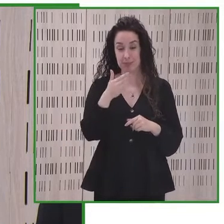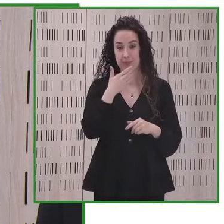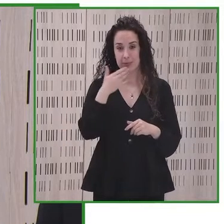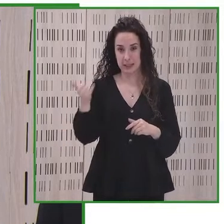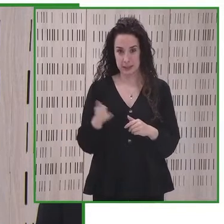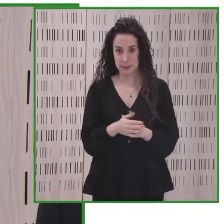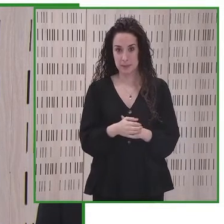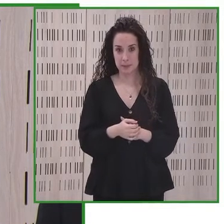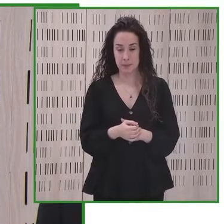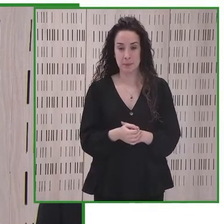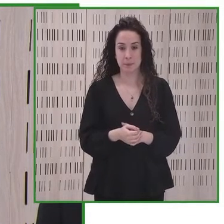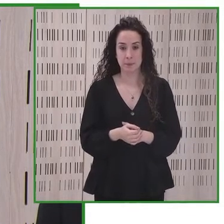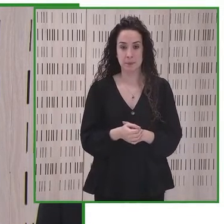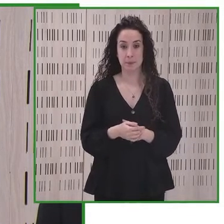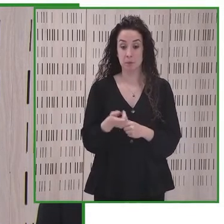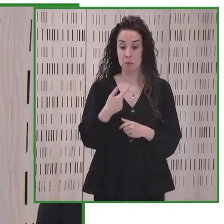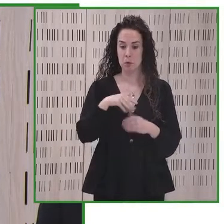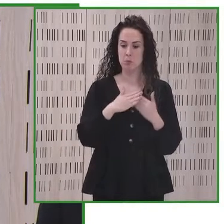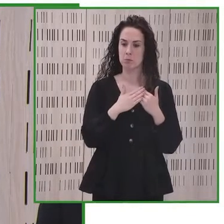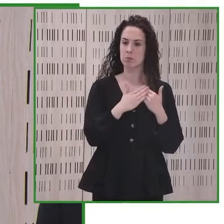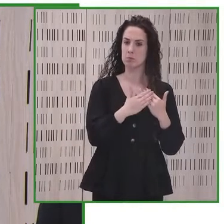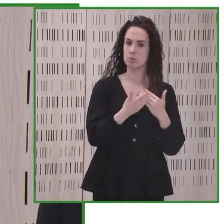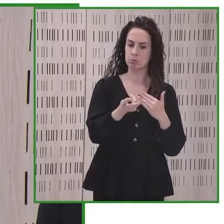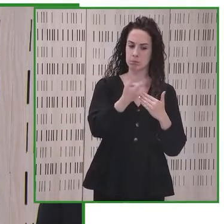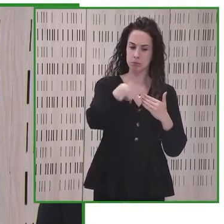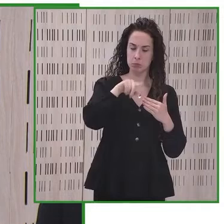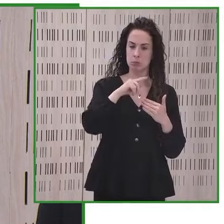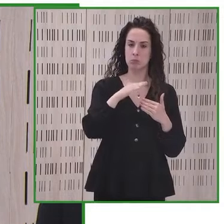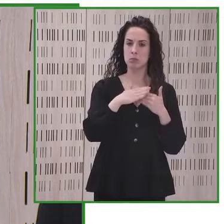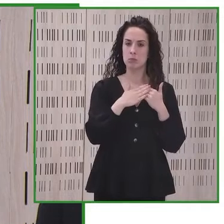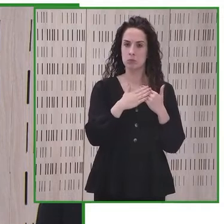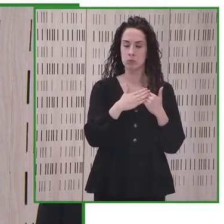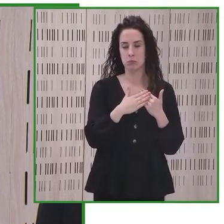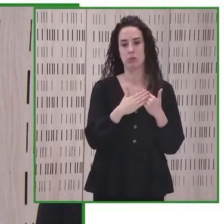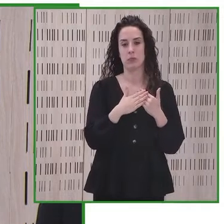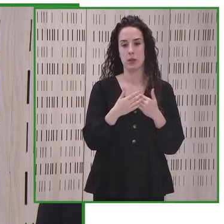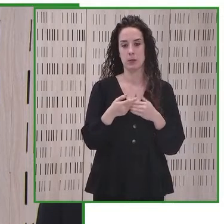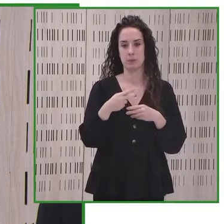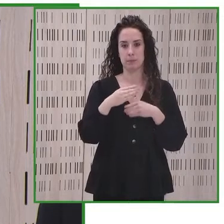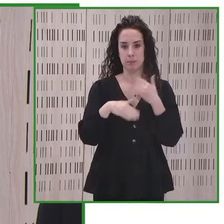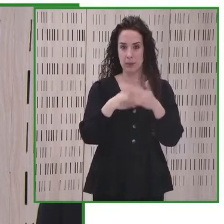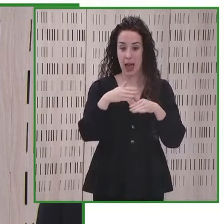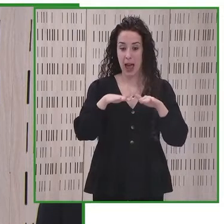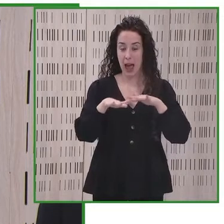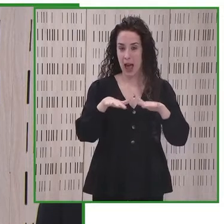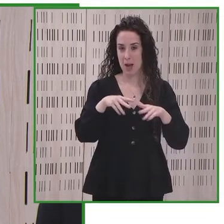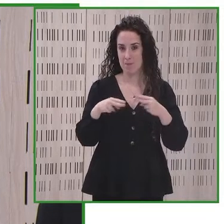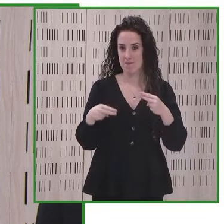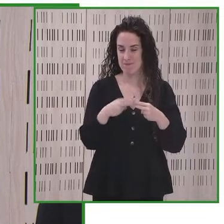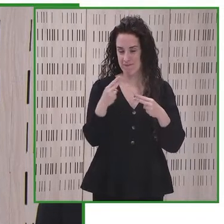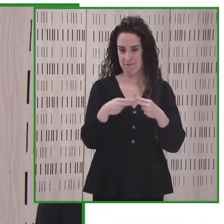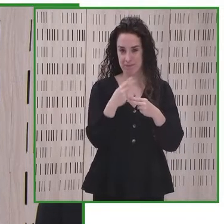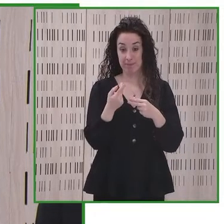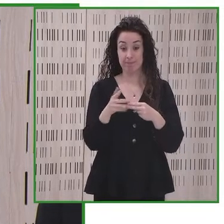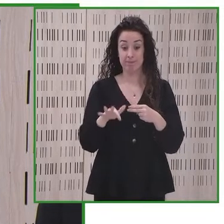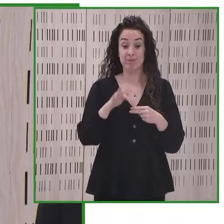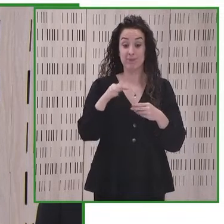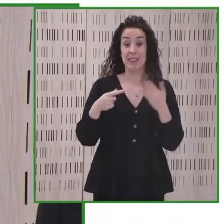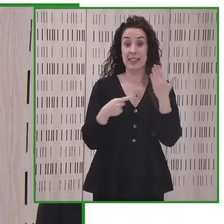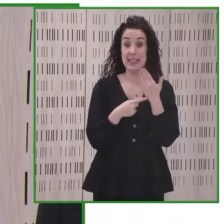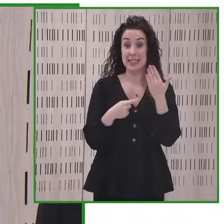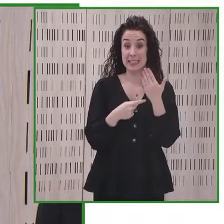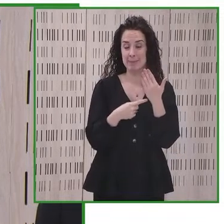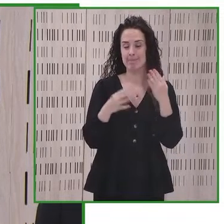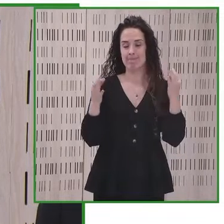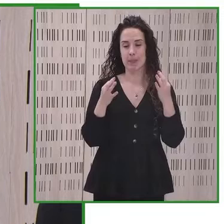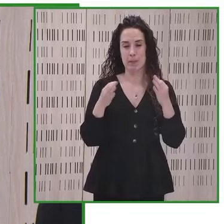voluntad que tenemos, la voluntad que nos mueve hacia la acción política y con la máxima de que la tecnología se